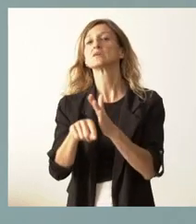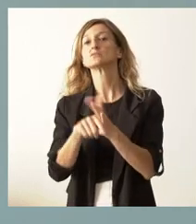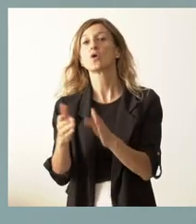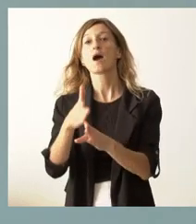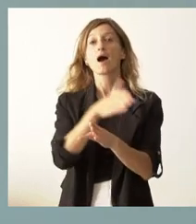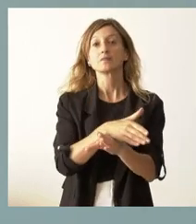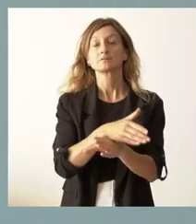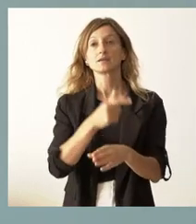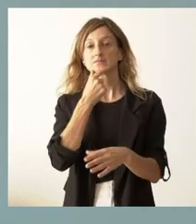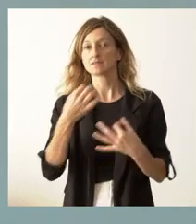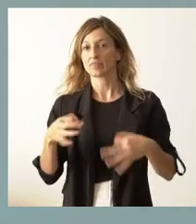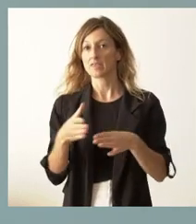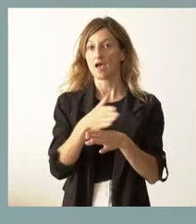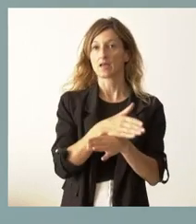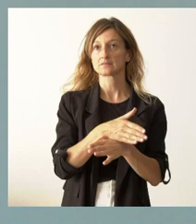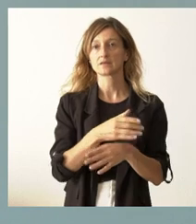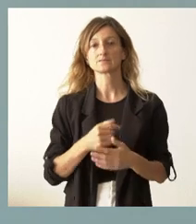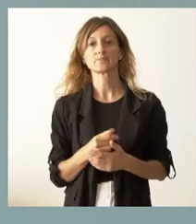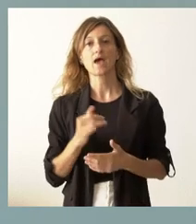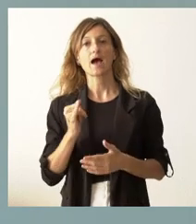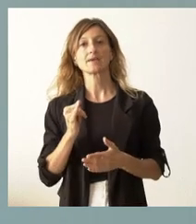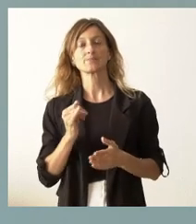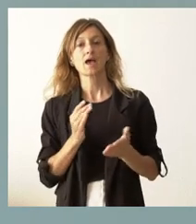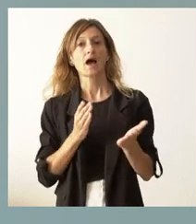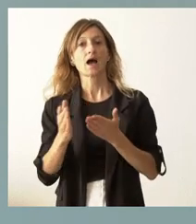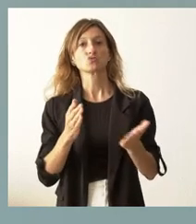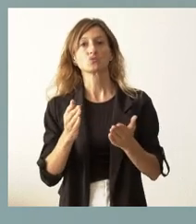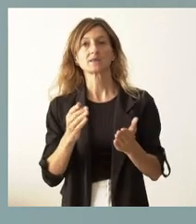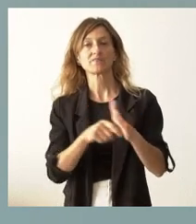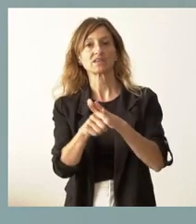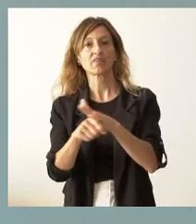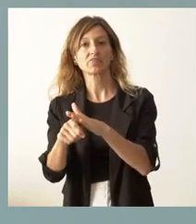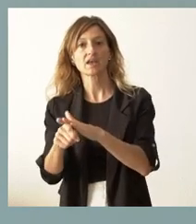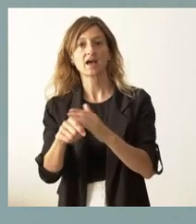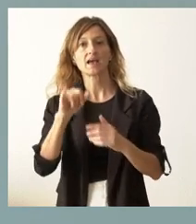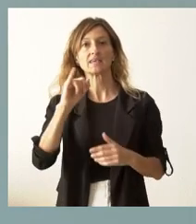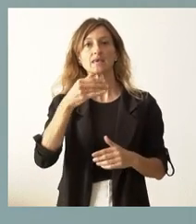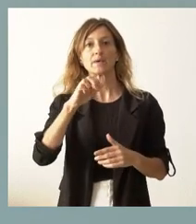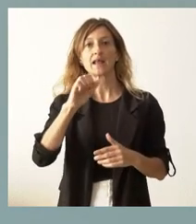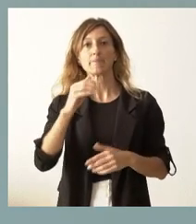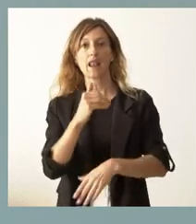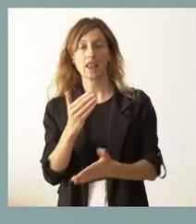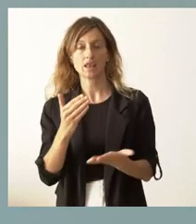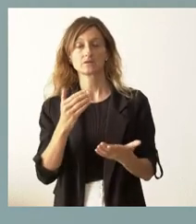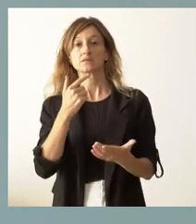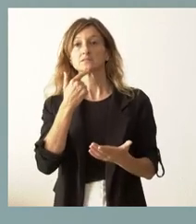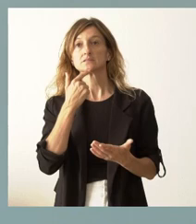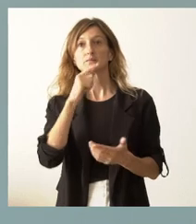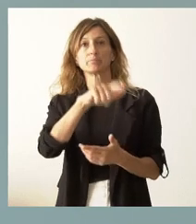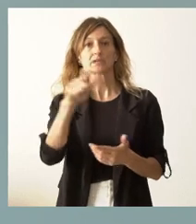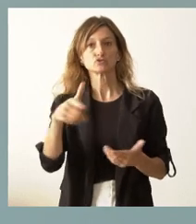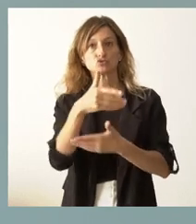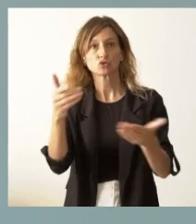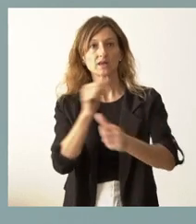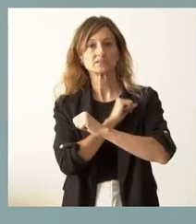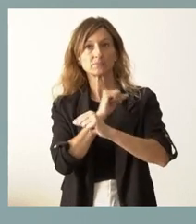muy sencilla, lo que hemos establecido son nuestras ayudas financieras a través de Iberaval, que ya están vigentes. Y, por tanto, si alguien más allá de